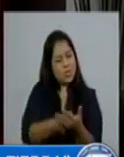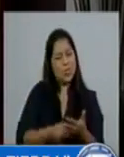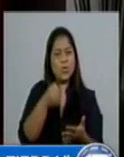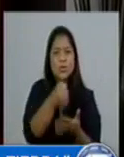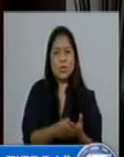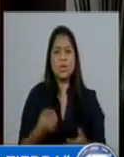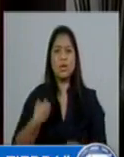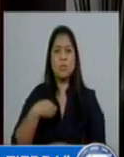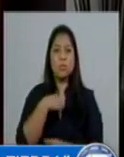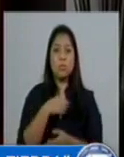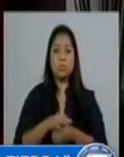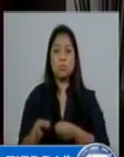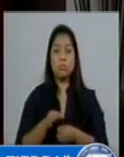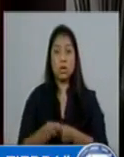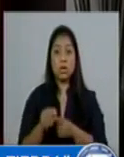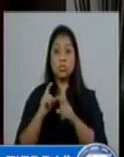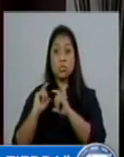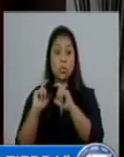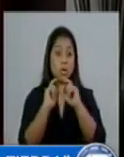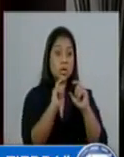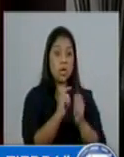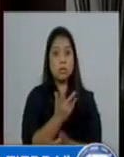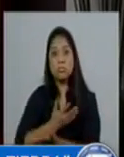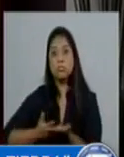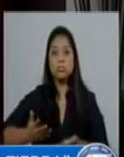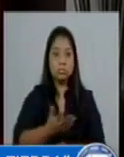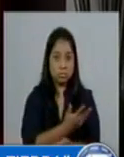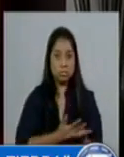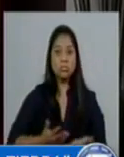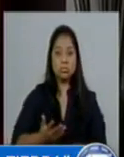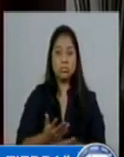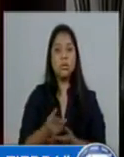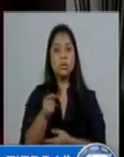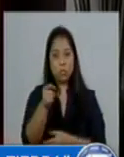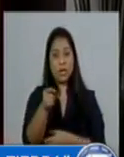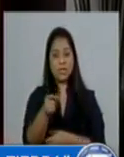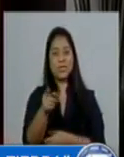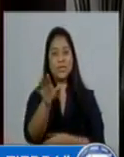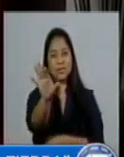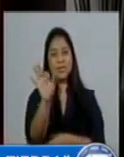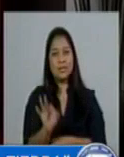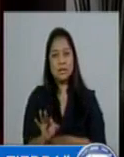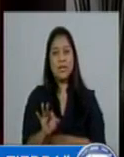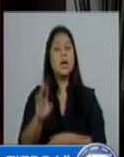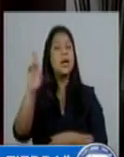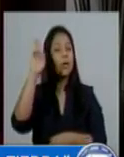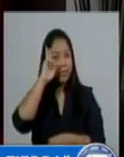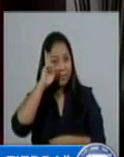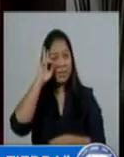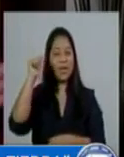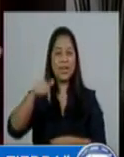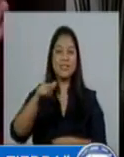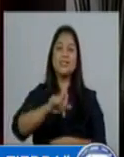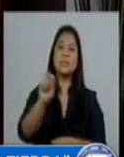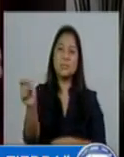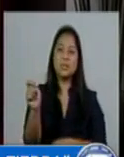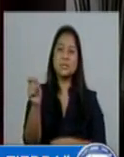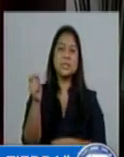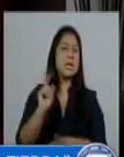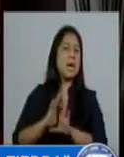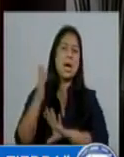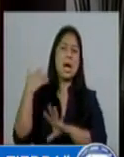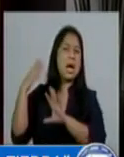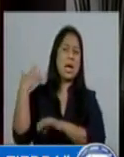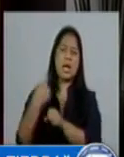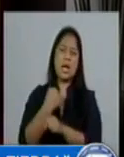pueblo, es cuidarnos entre nosotros. Por eso los invito a que conmemoremos este mes como lo hemos hecho